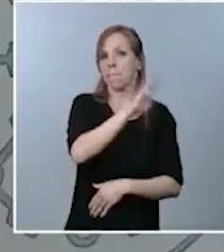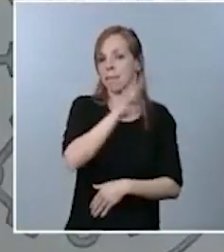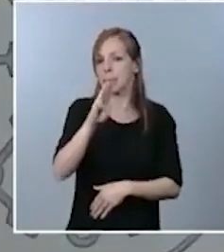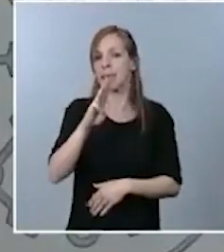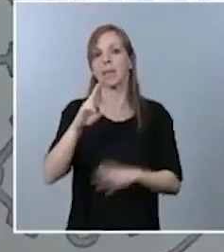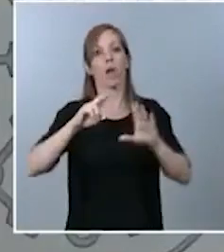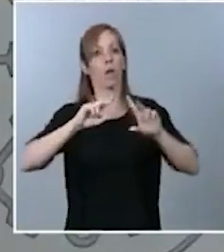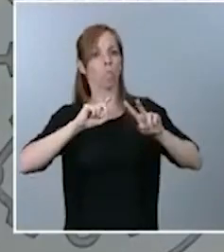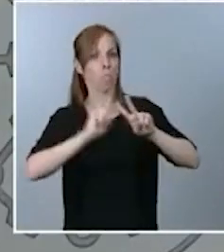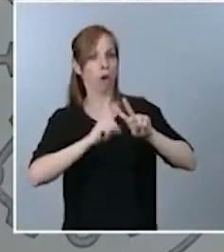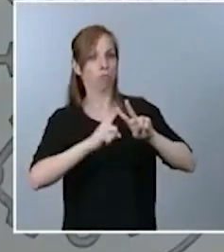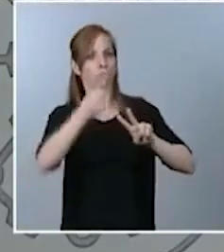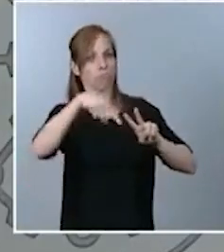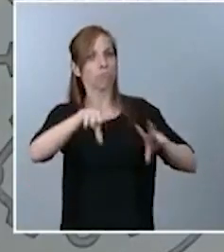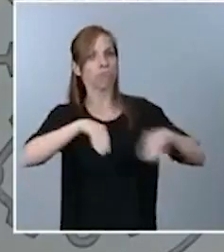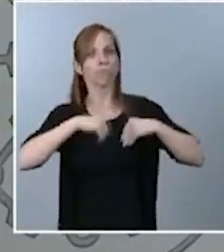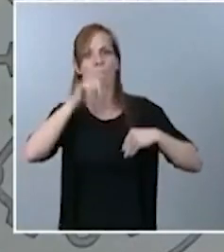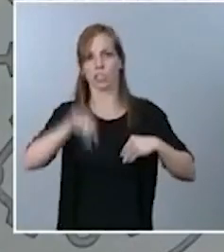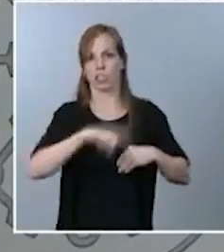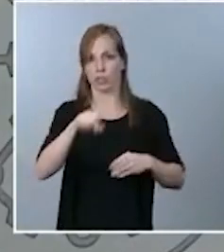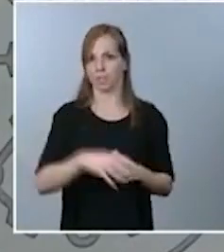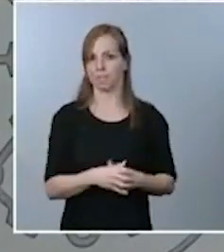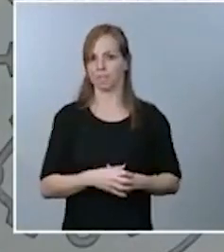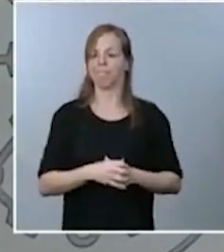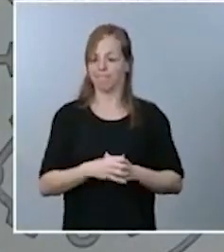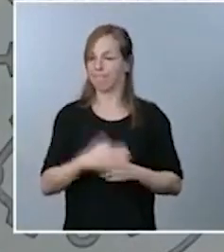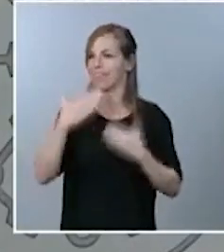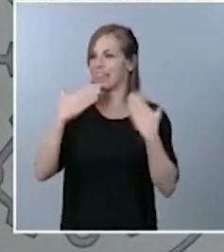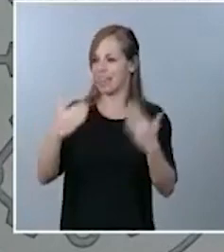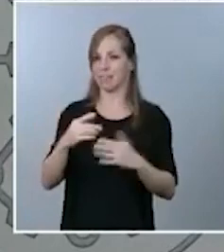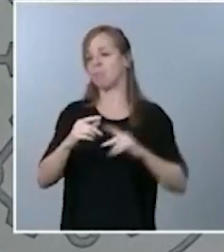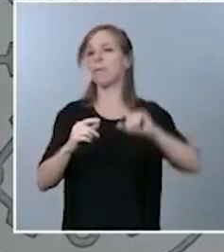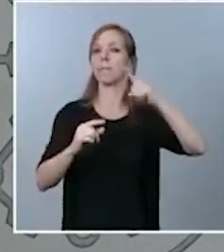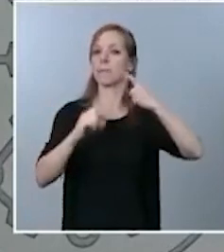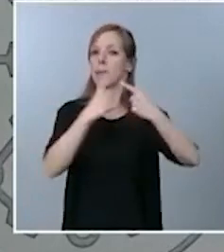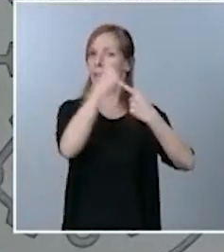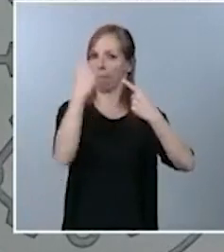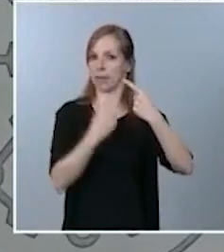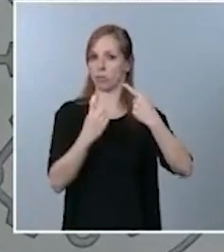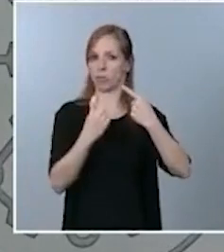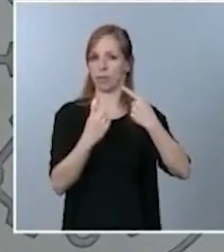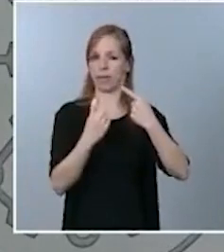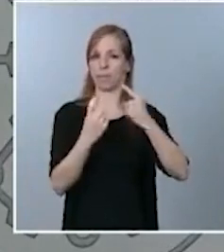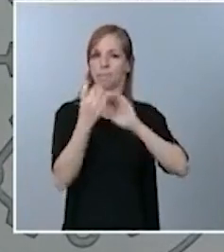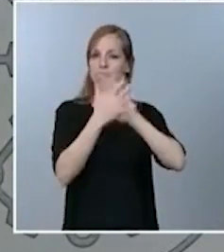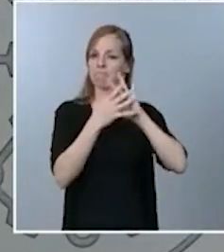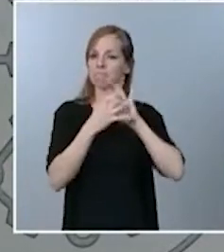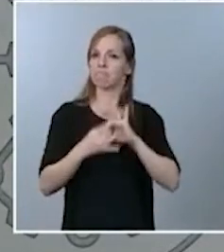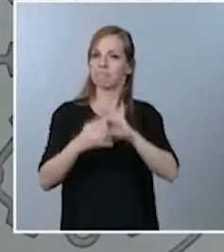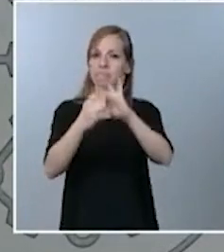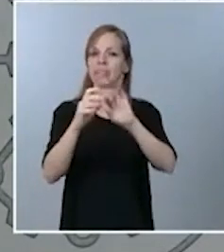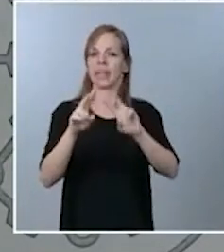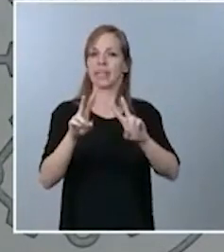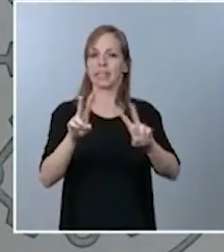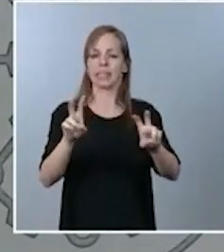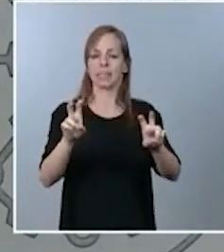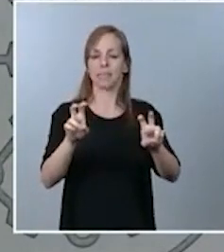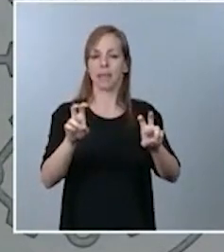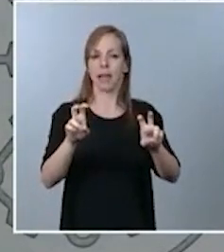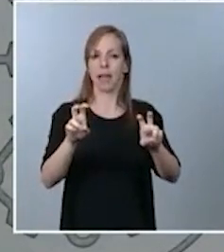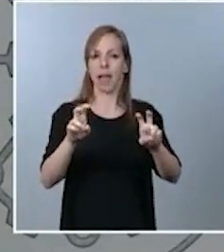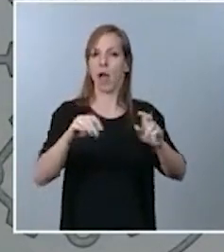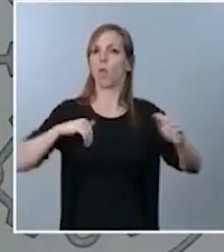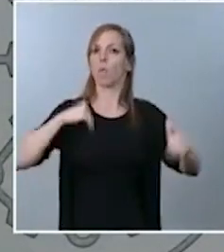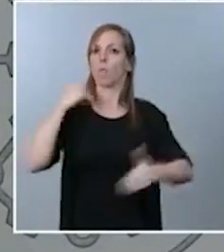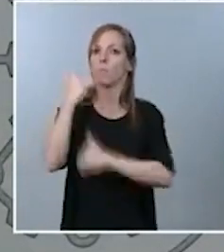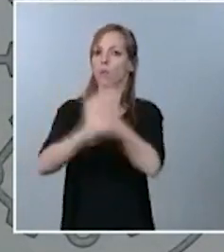Sí, muchas gracias, Paula. En relación con la primera pregunta y referida a las cuestiones relativas al proceso parcial de